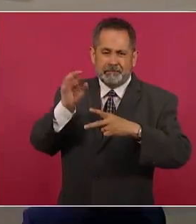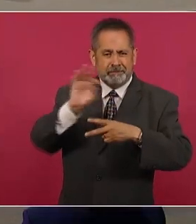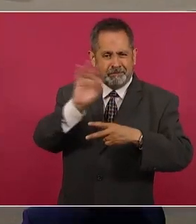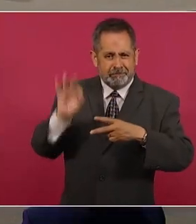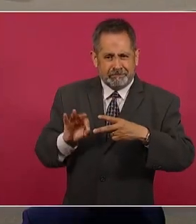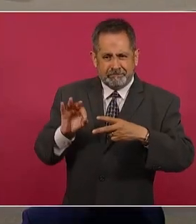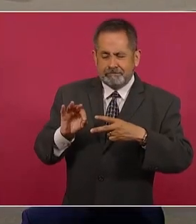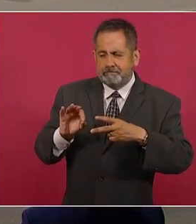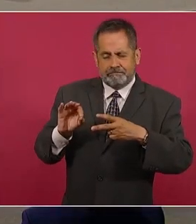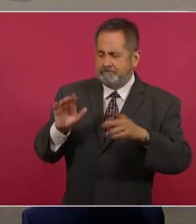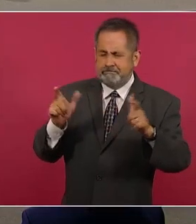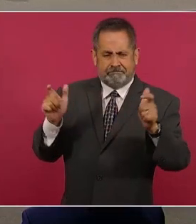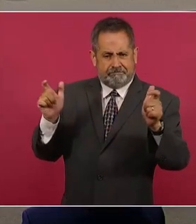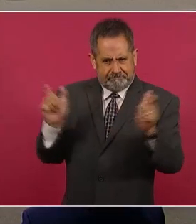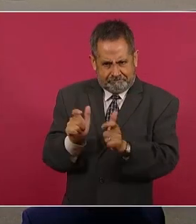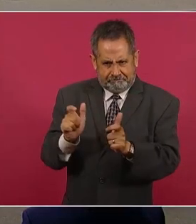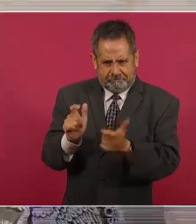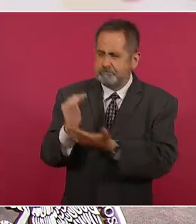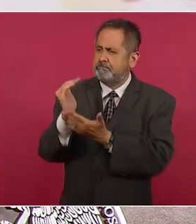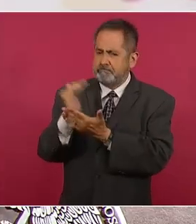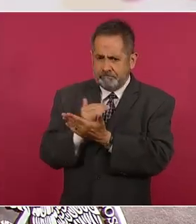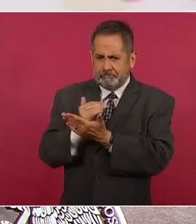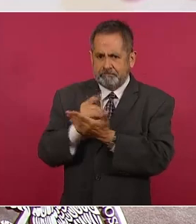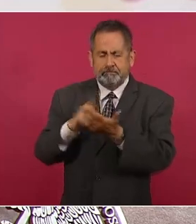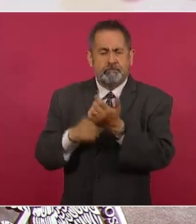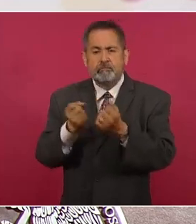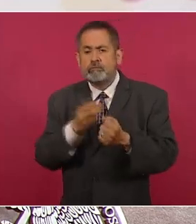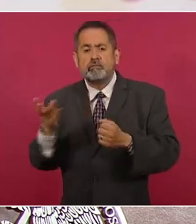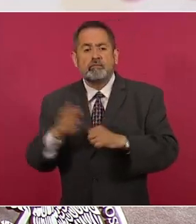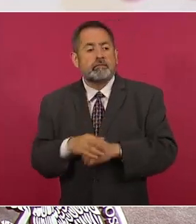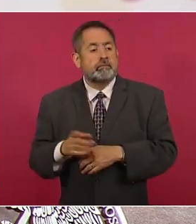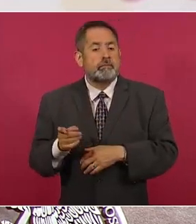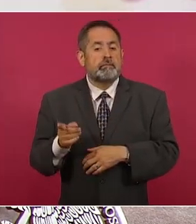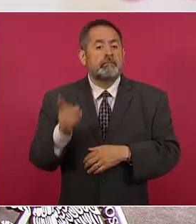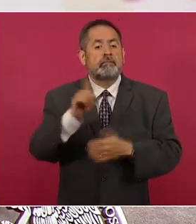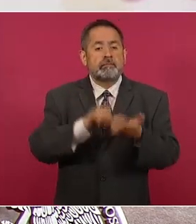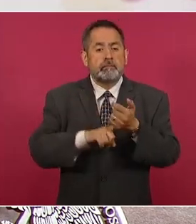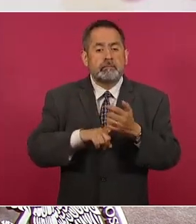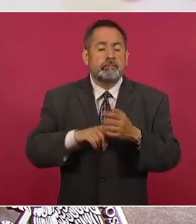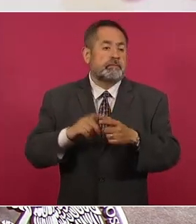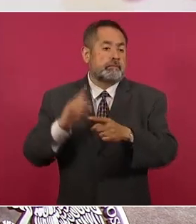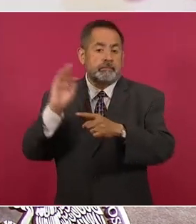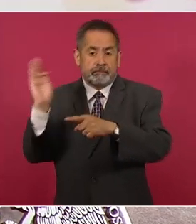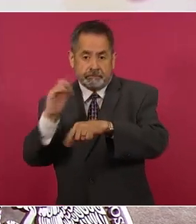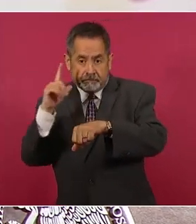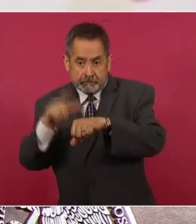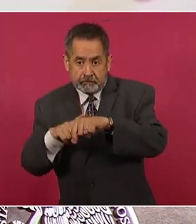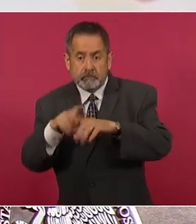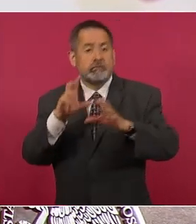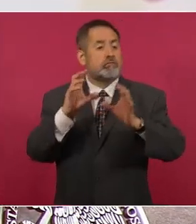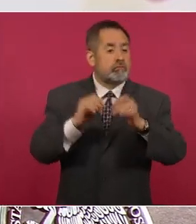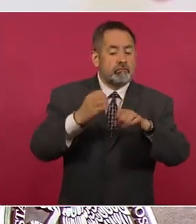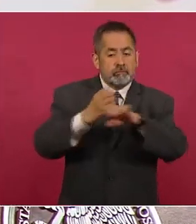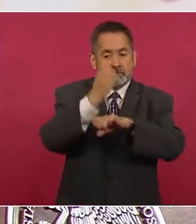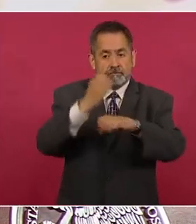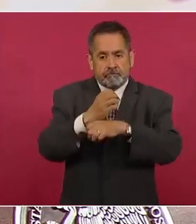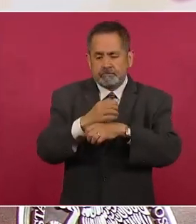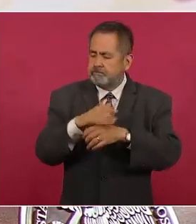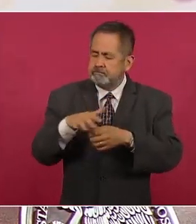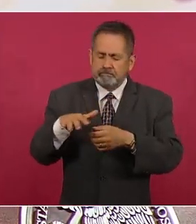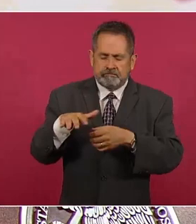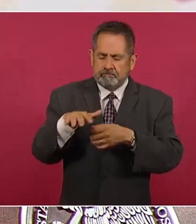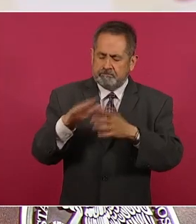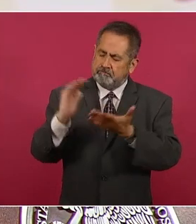reducción sustancial también del número de legisladores federales y locales. Cabe destacar que va a tocar